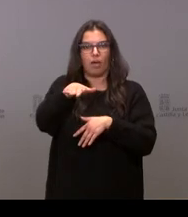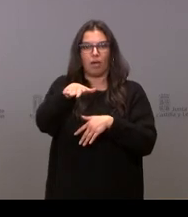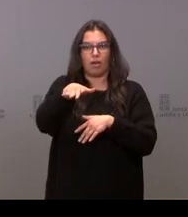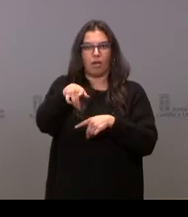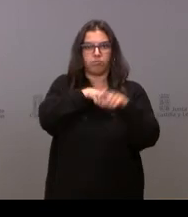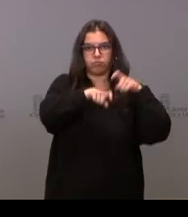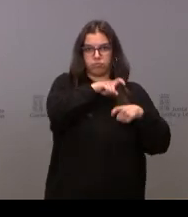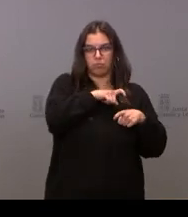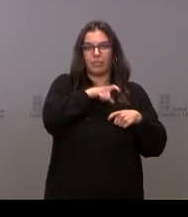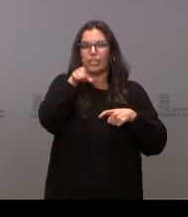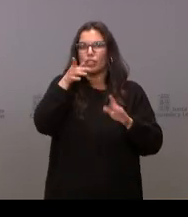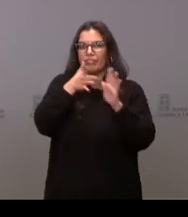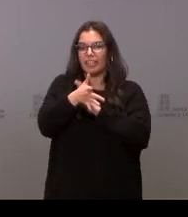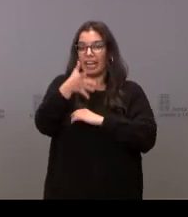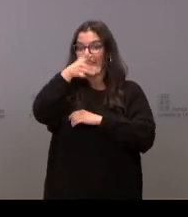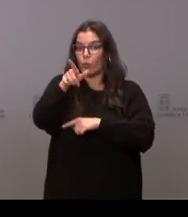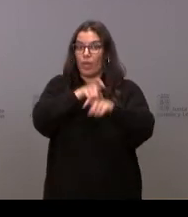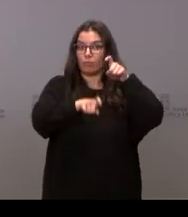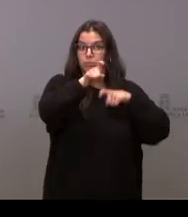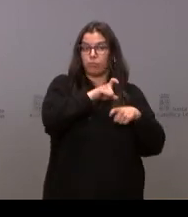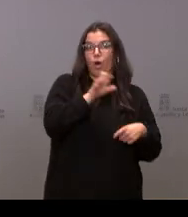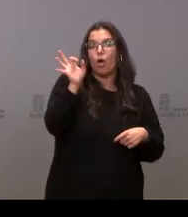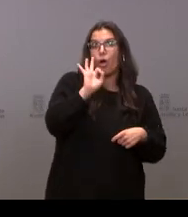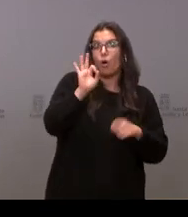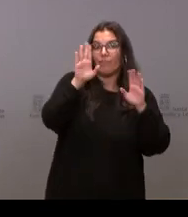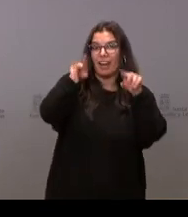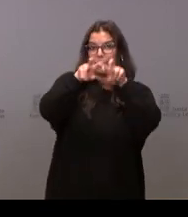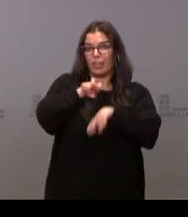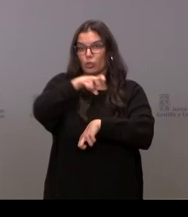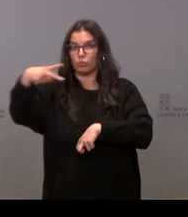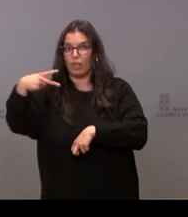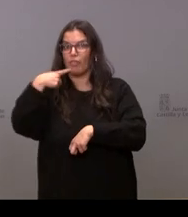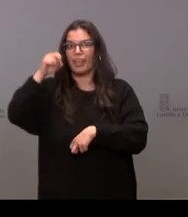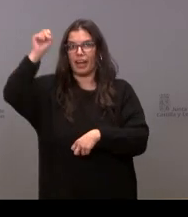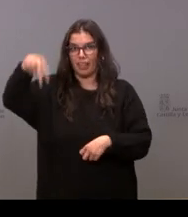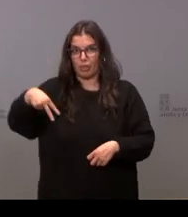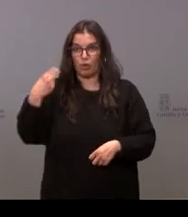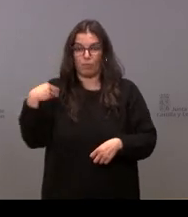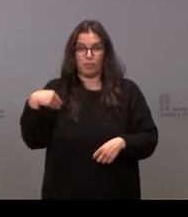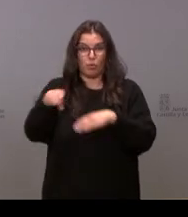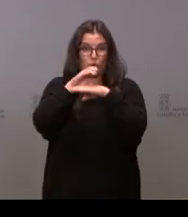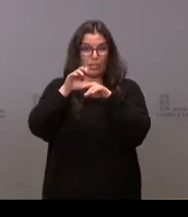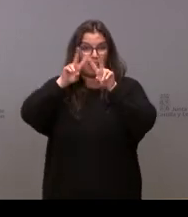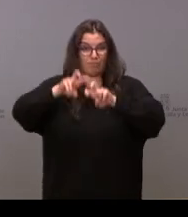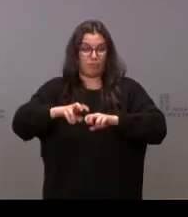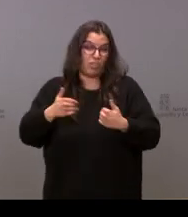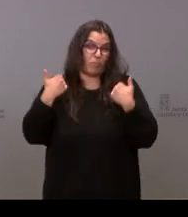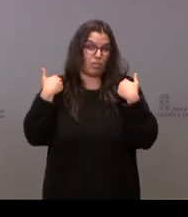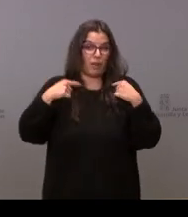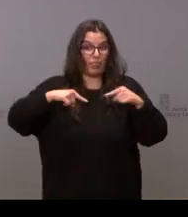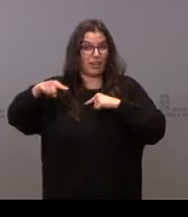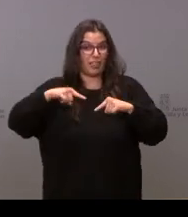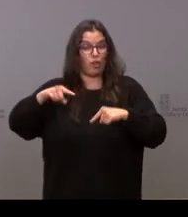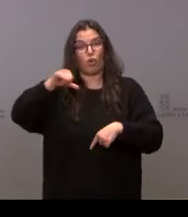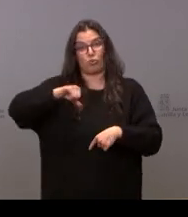si ha tenido que ver la retirada de la denuncia o el resultado de la investigación que había abierto la consejería o los responsables de la dirección del